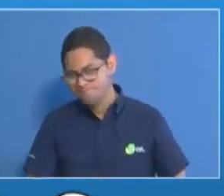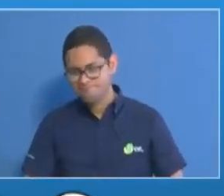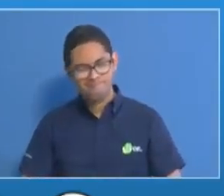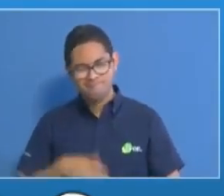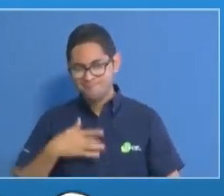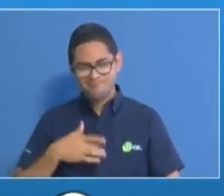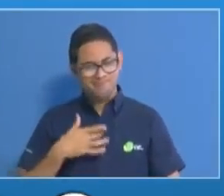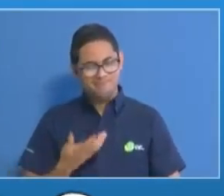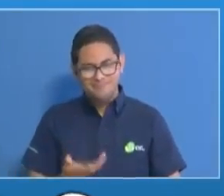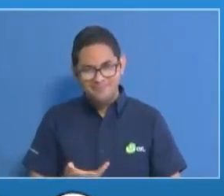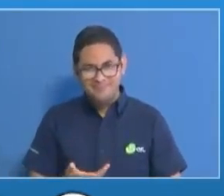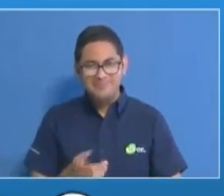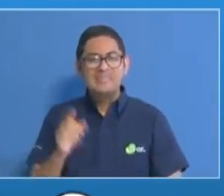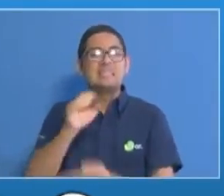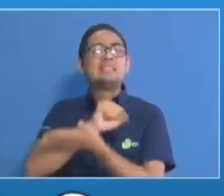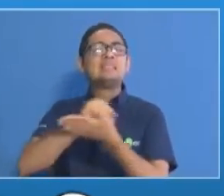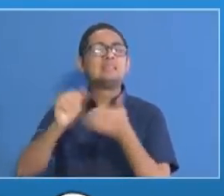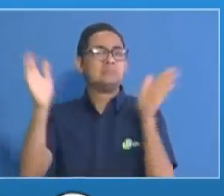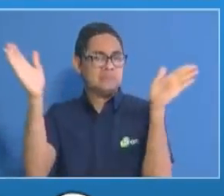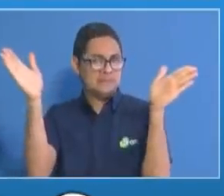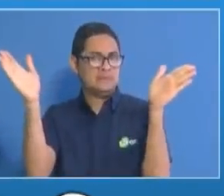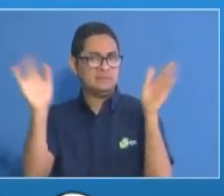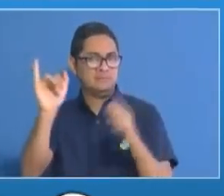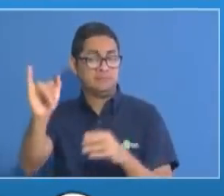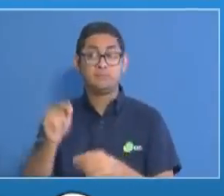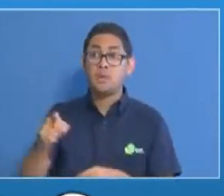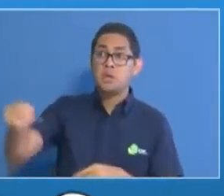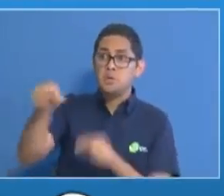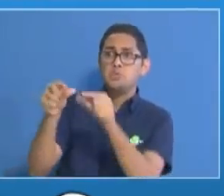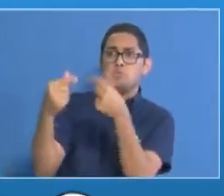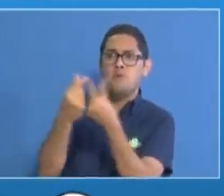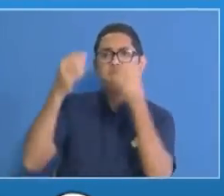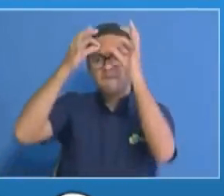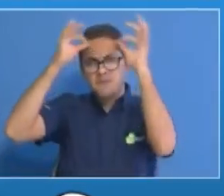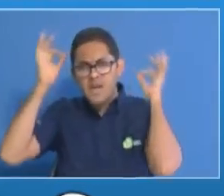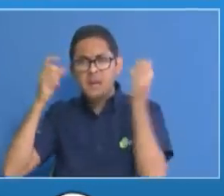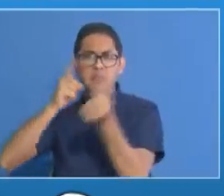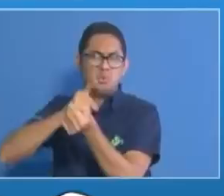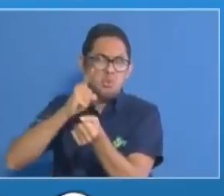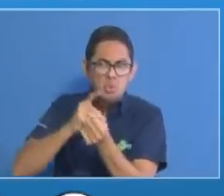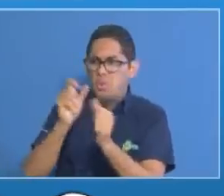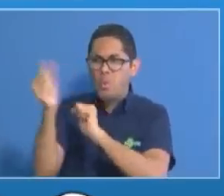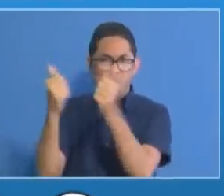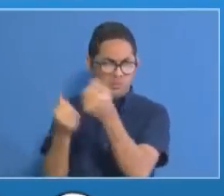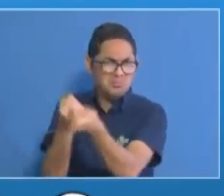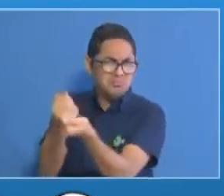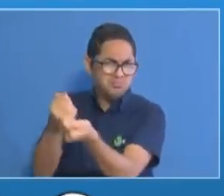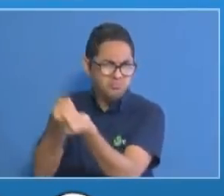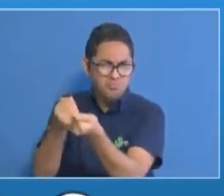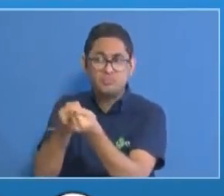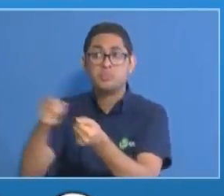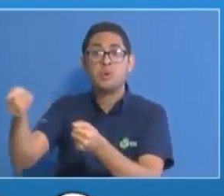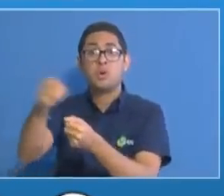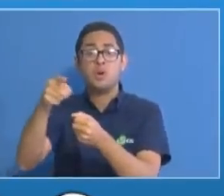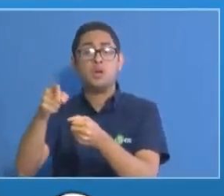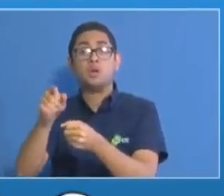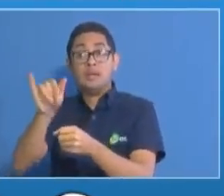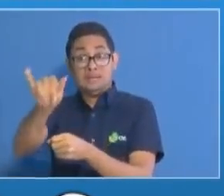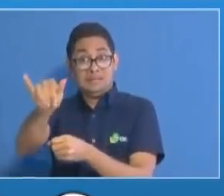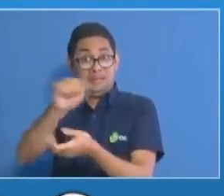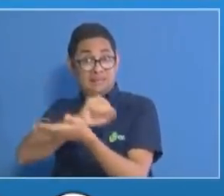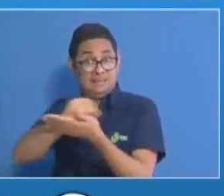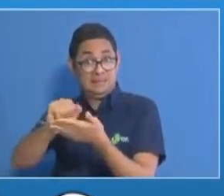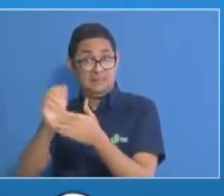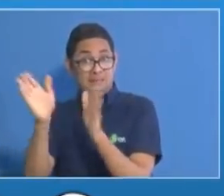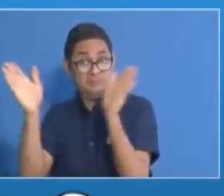un grupo de funcionarios, médicos, enfermeras y personal de apoyo que viajaba en San Miguelito